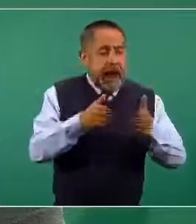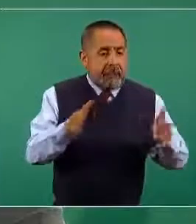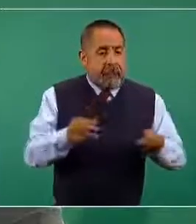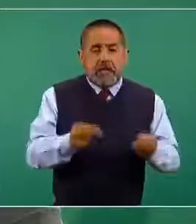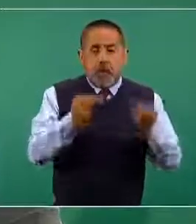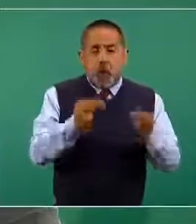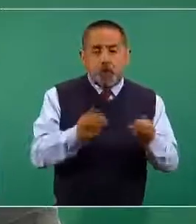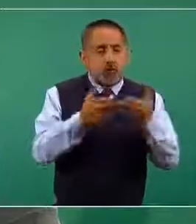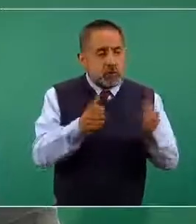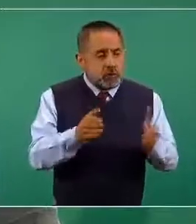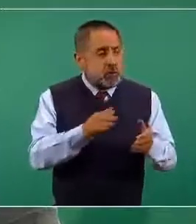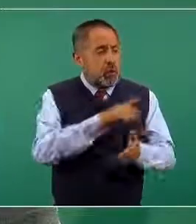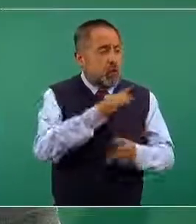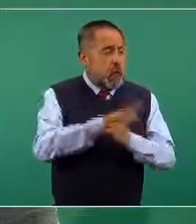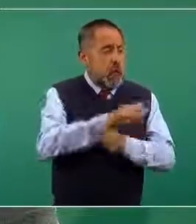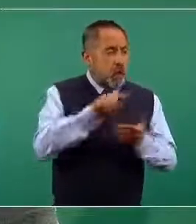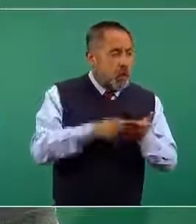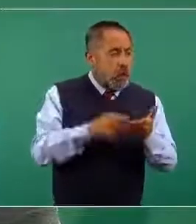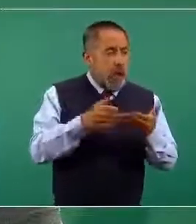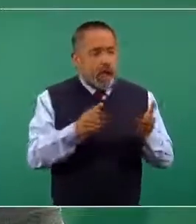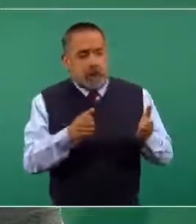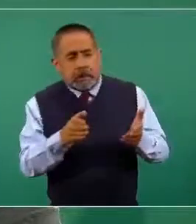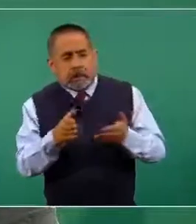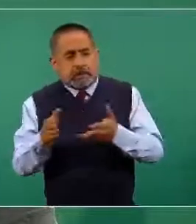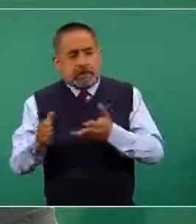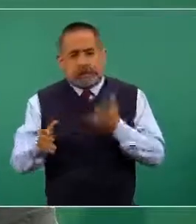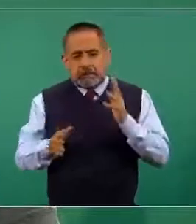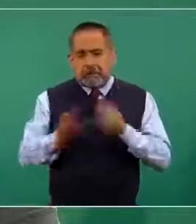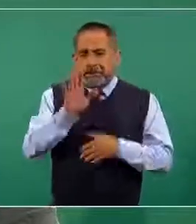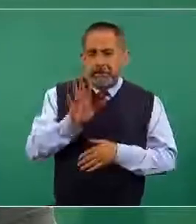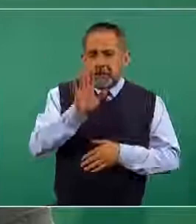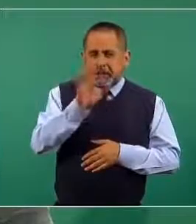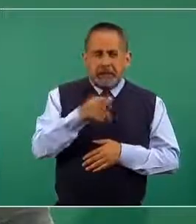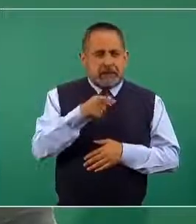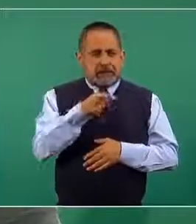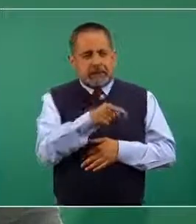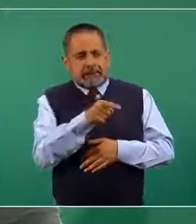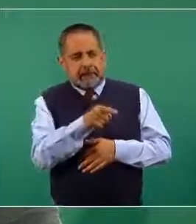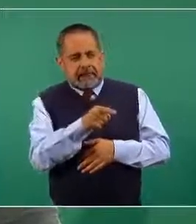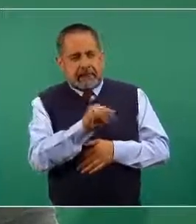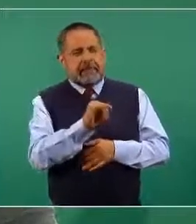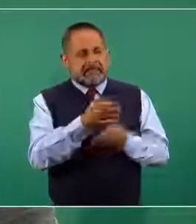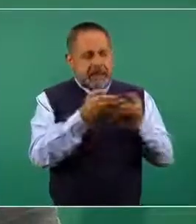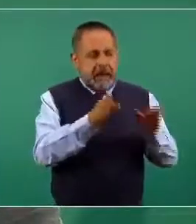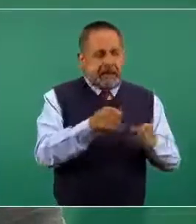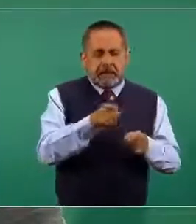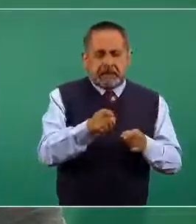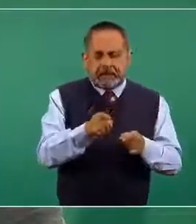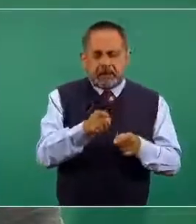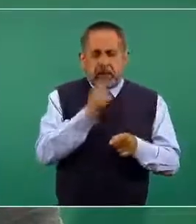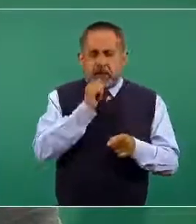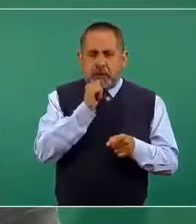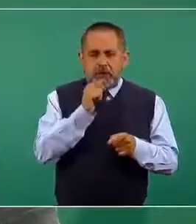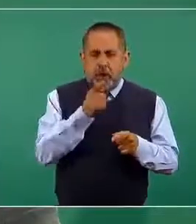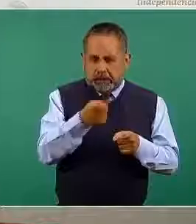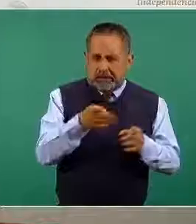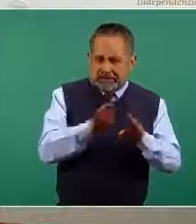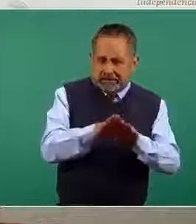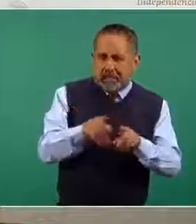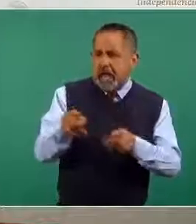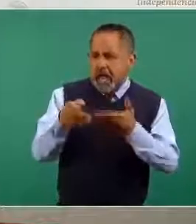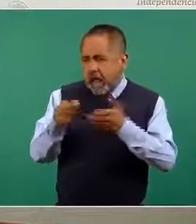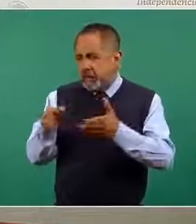digamos, como si fuera un asunto de abrir y cerrar algunas llaves, cuáles son las actividades que más